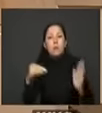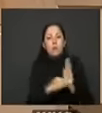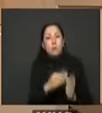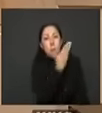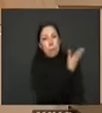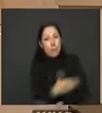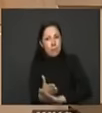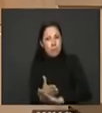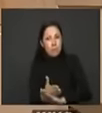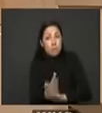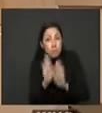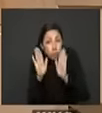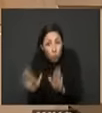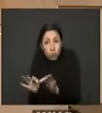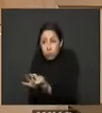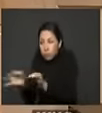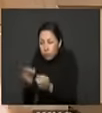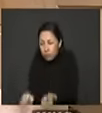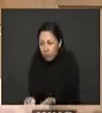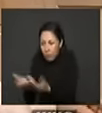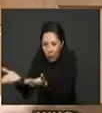pesos dirigidos a esos municipios